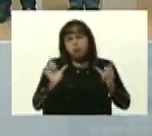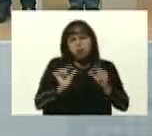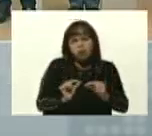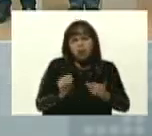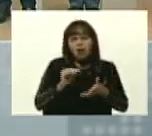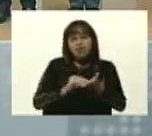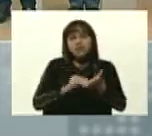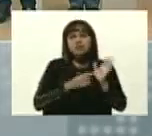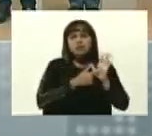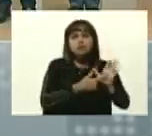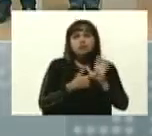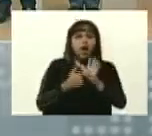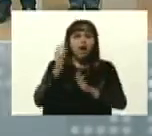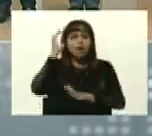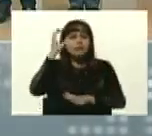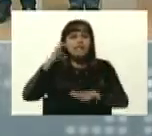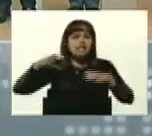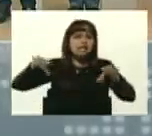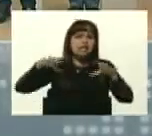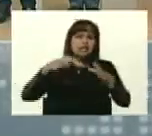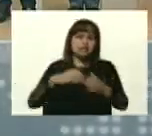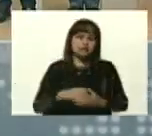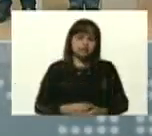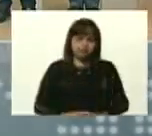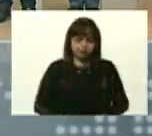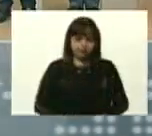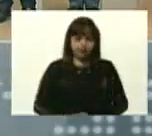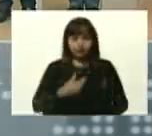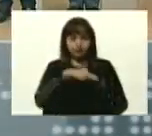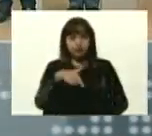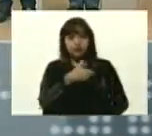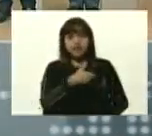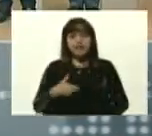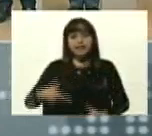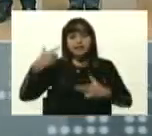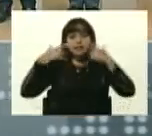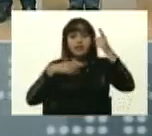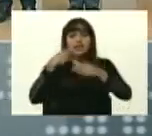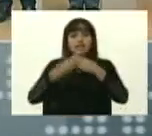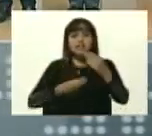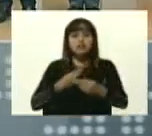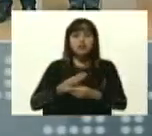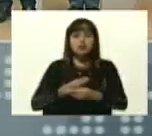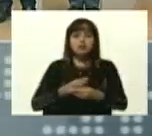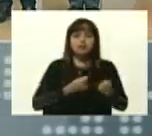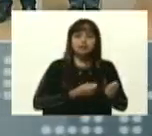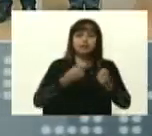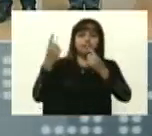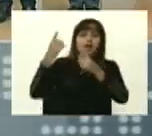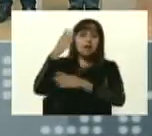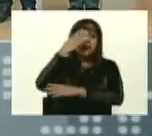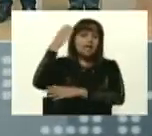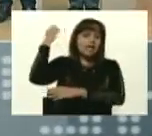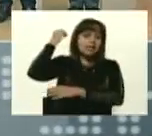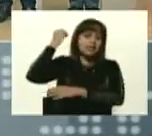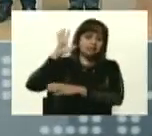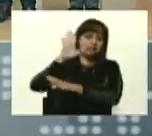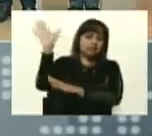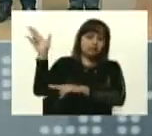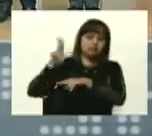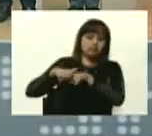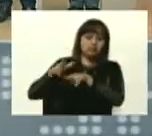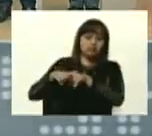autocríticos. Nuestro comandante Chávez puso a Miranda en el espacio, a Sucre en el espacio.